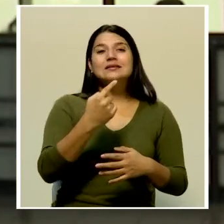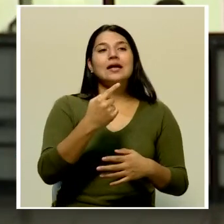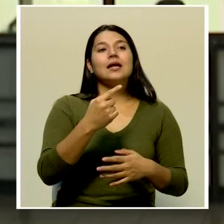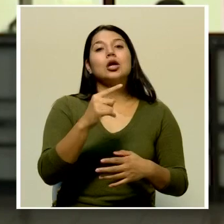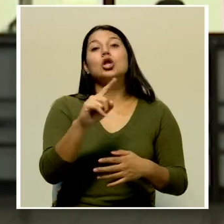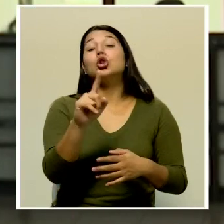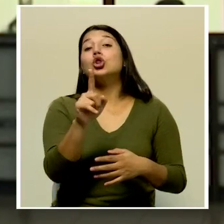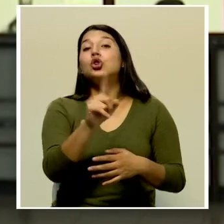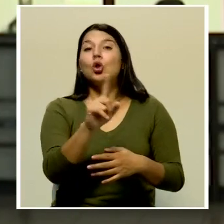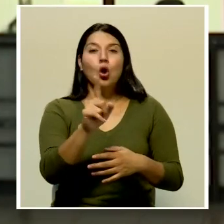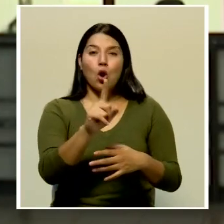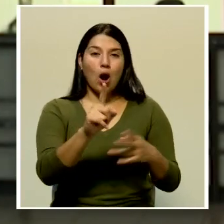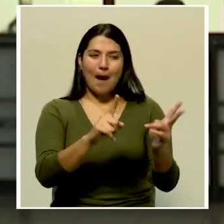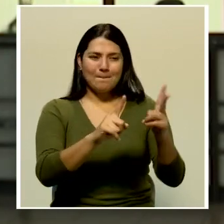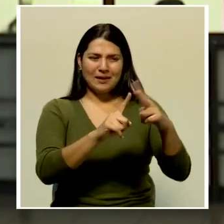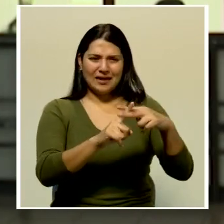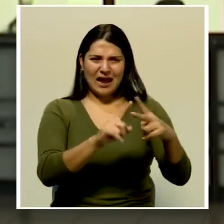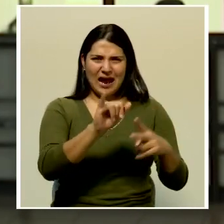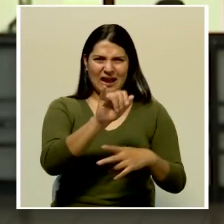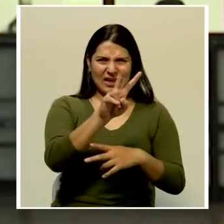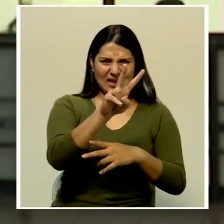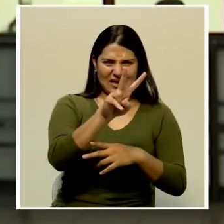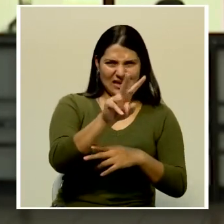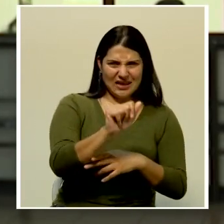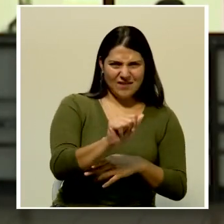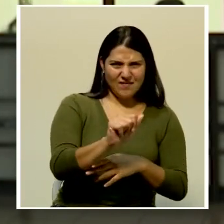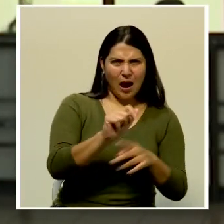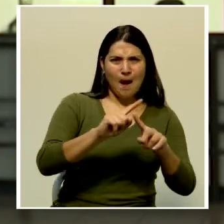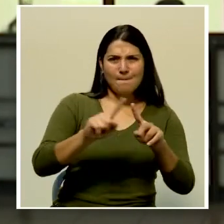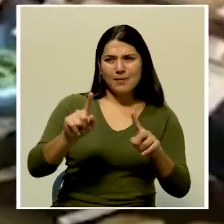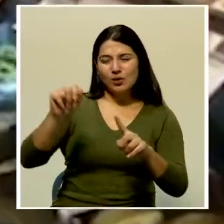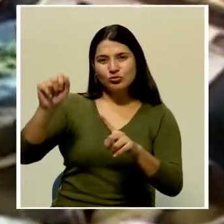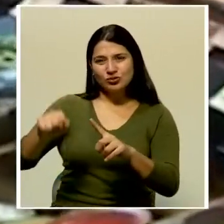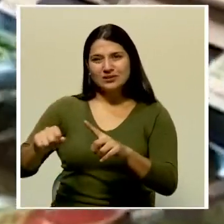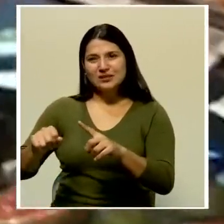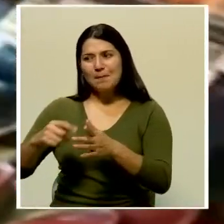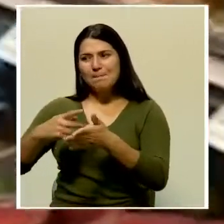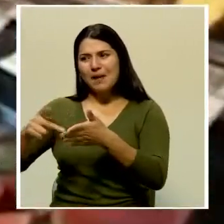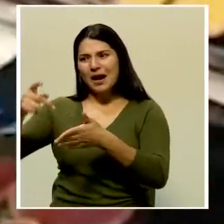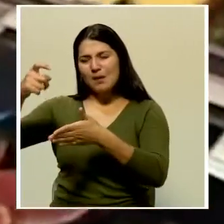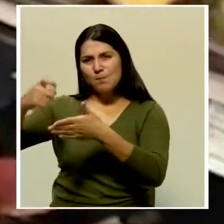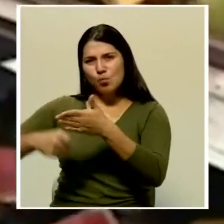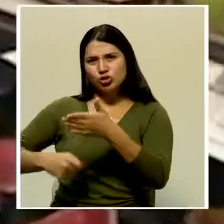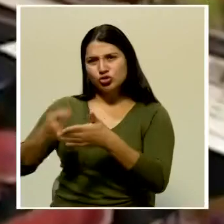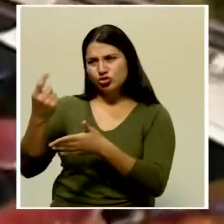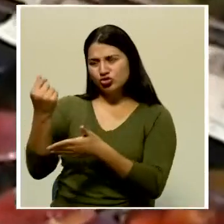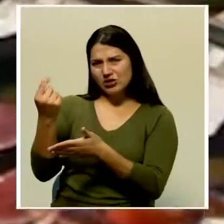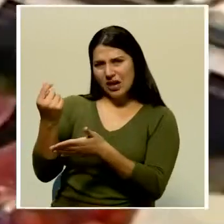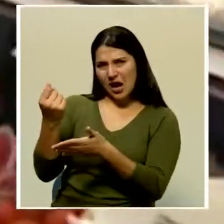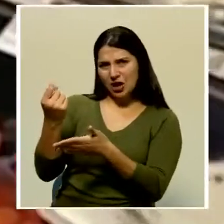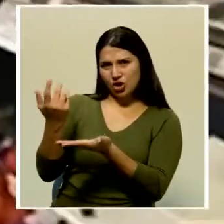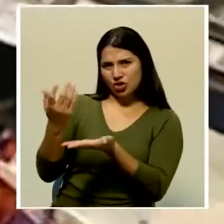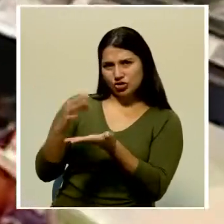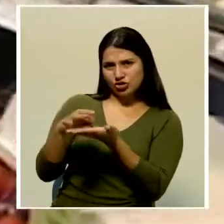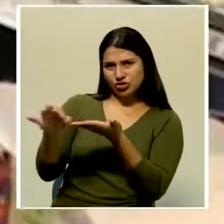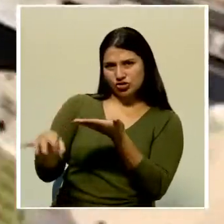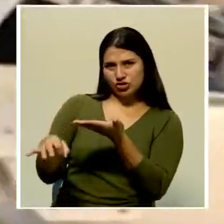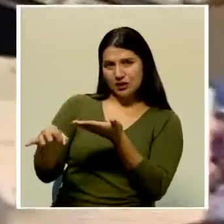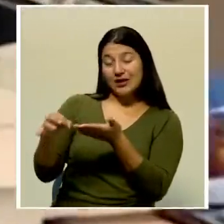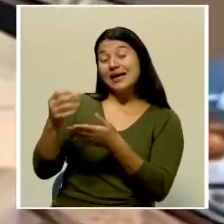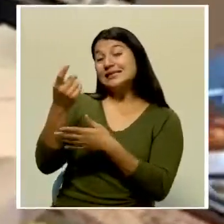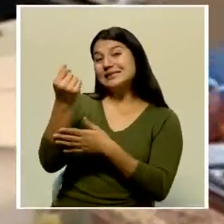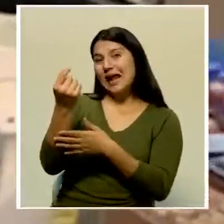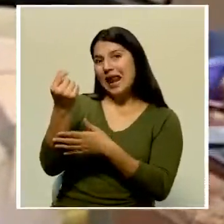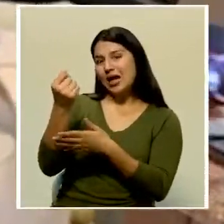para grabar los salarios escolares. Veamos. La fracción de Restauración Nacional no está de acuerdo en